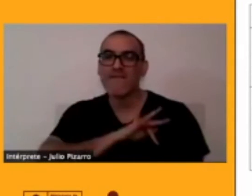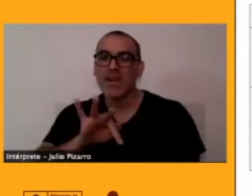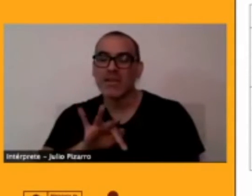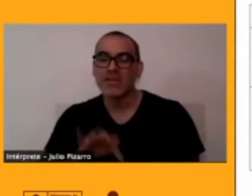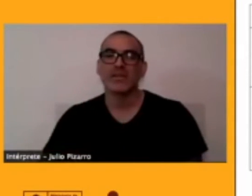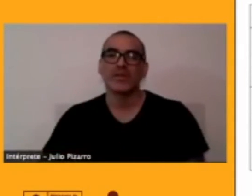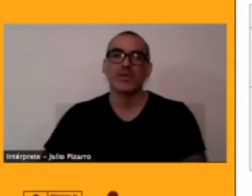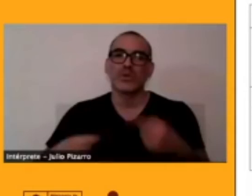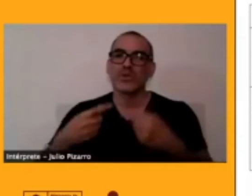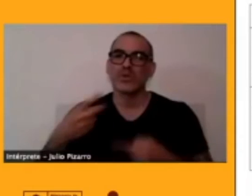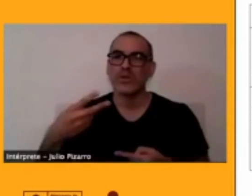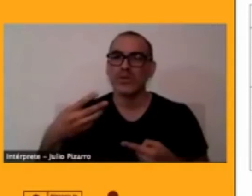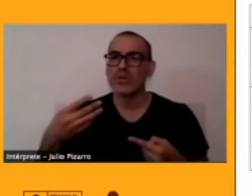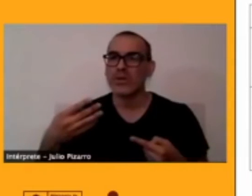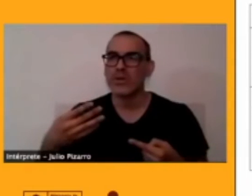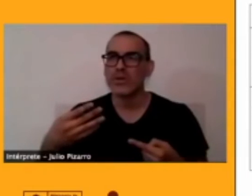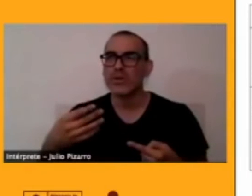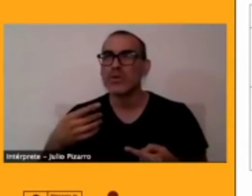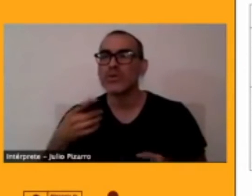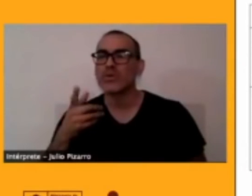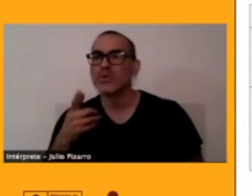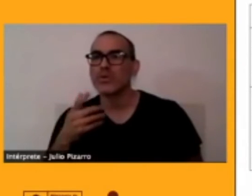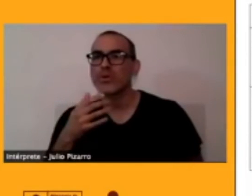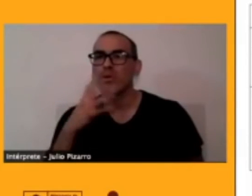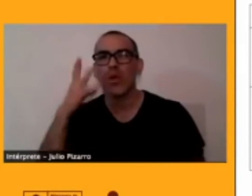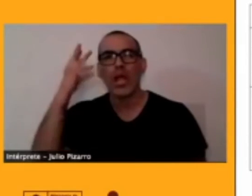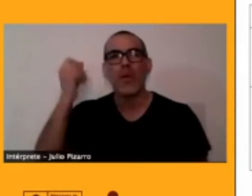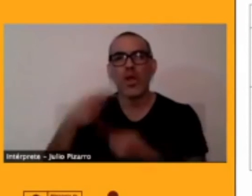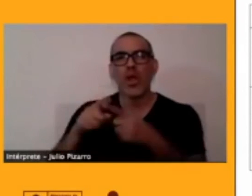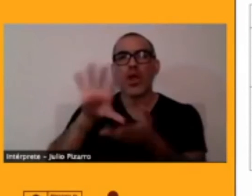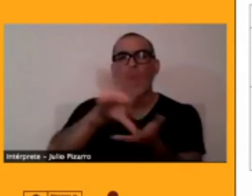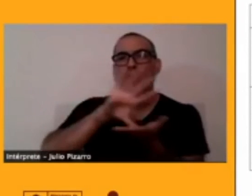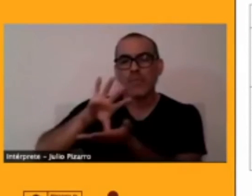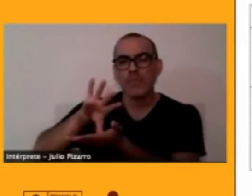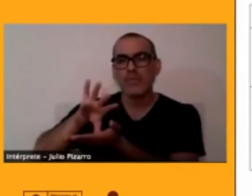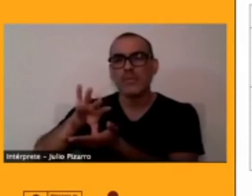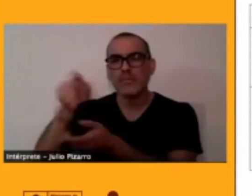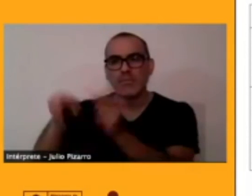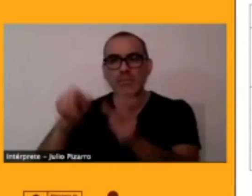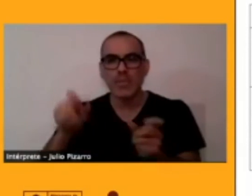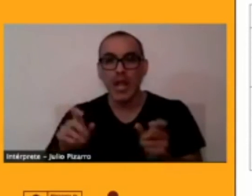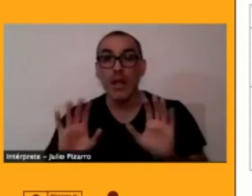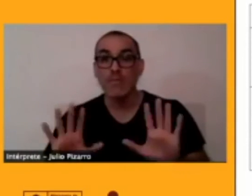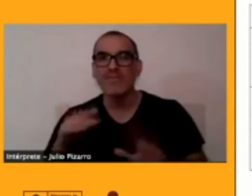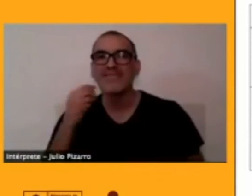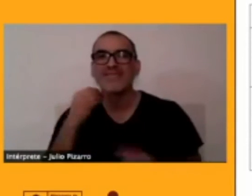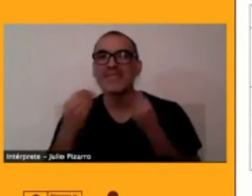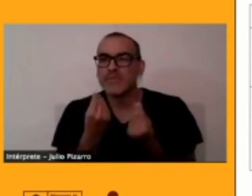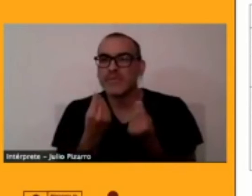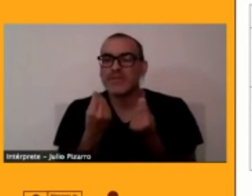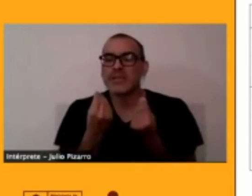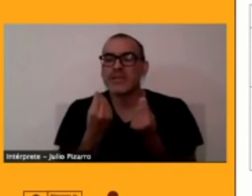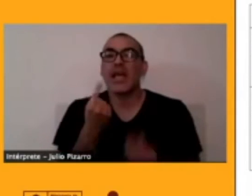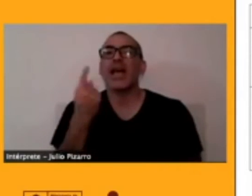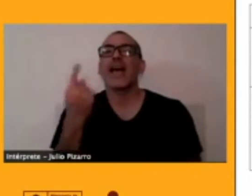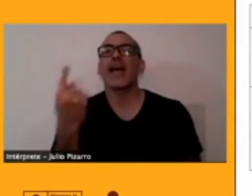suecos, no, no, suizo, no me acuerdo del otro, pero lo que ocurre acá es que cada una de esas